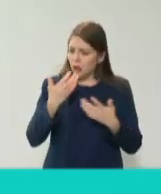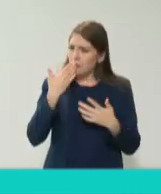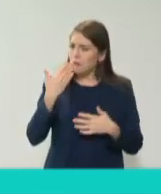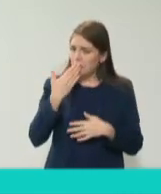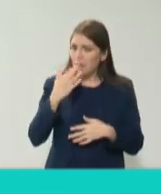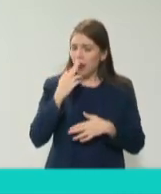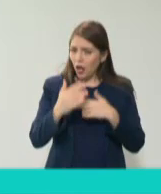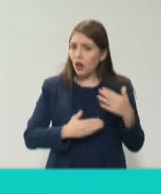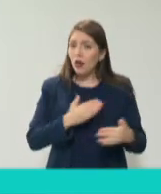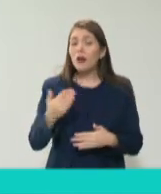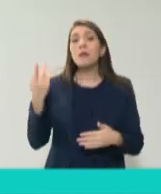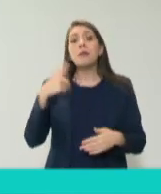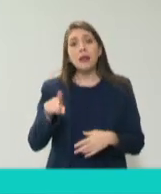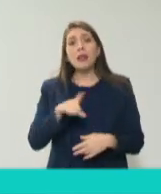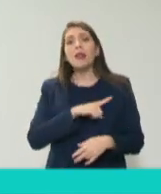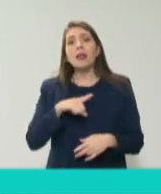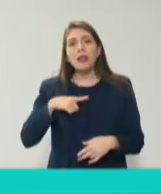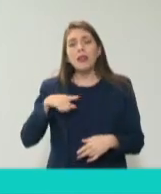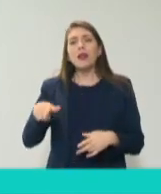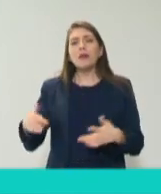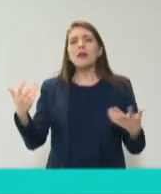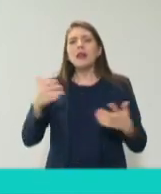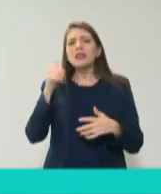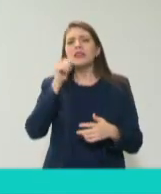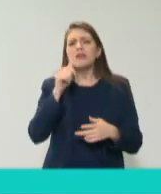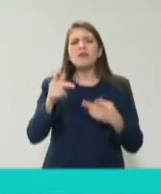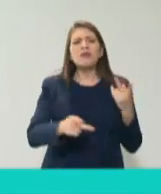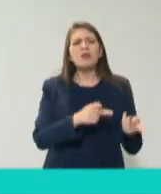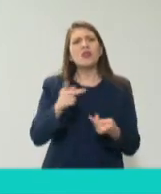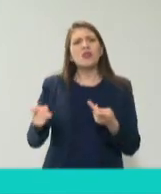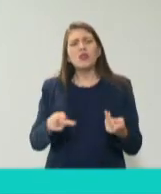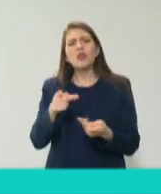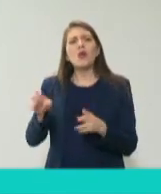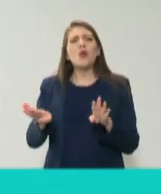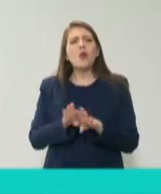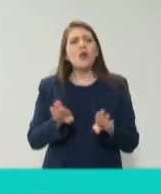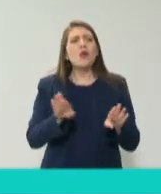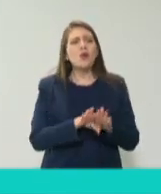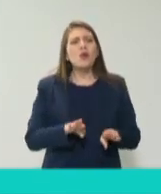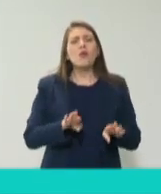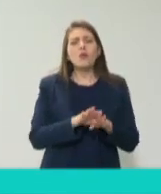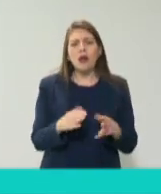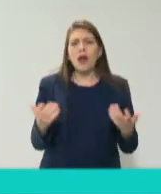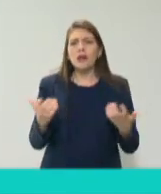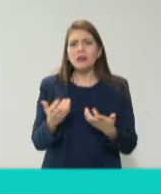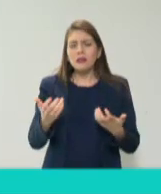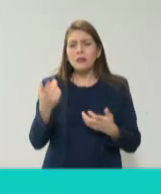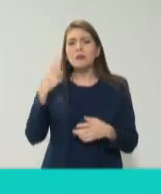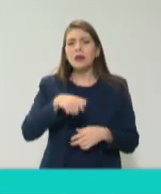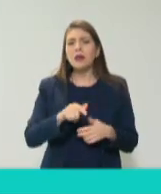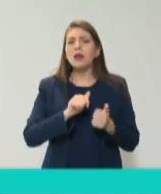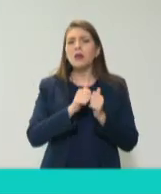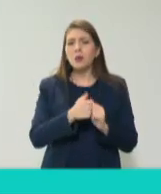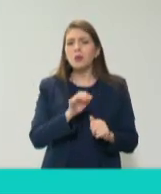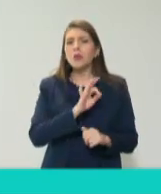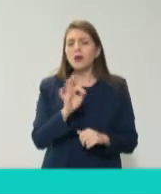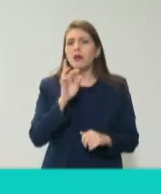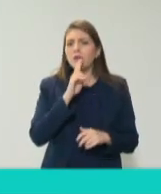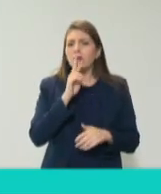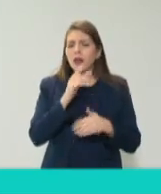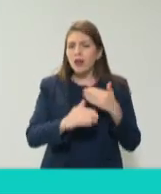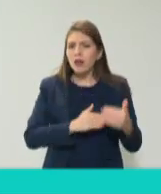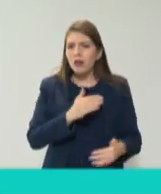es mantenernos con estas preguntas hacernos las preguntas de cómo le hacemos para que esto funcione mejor y cómo